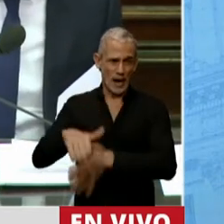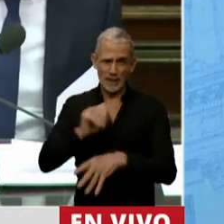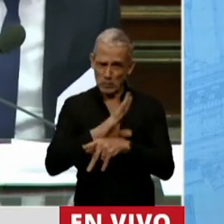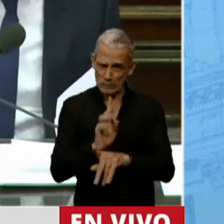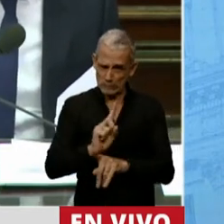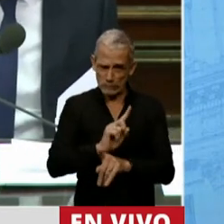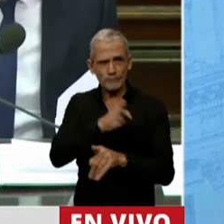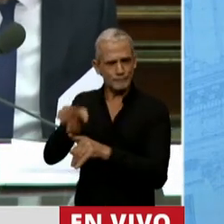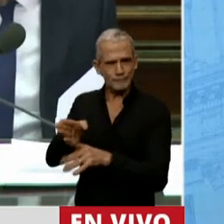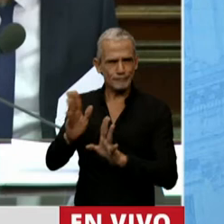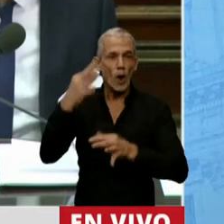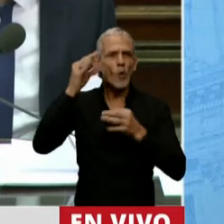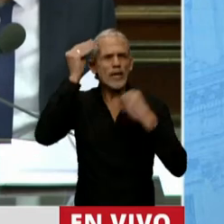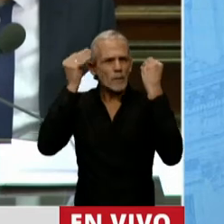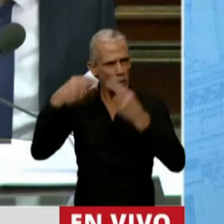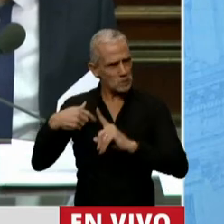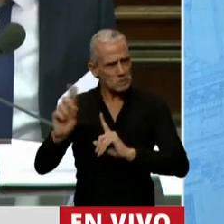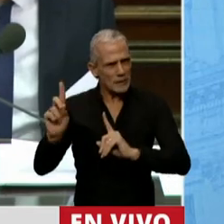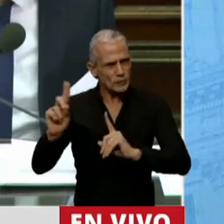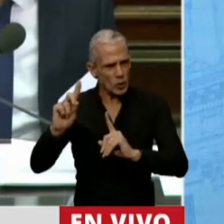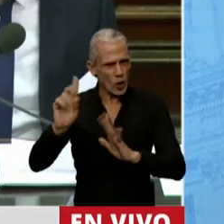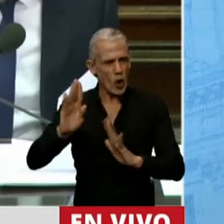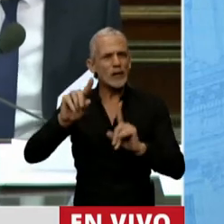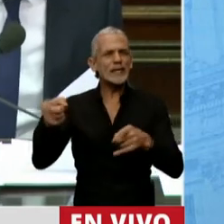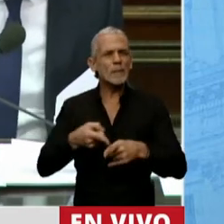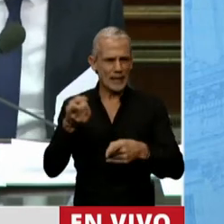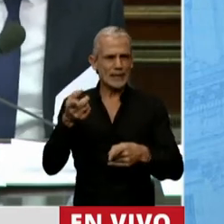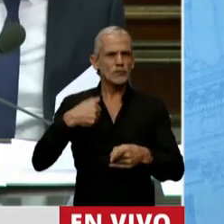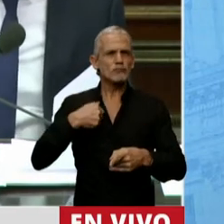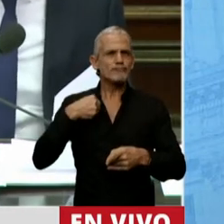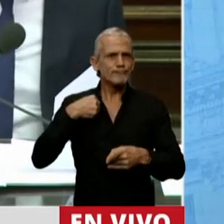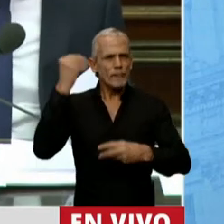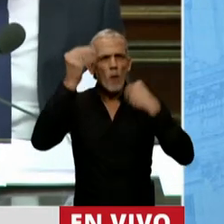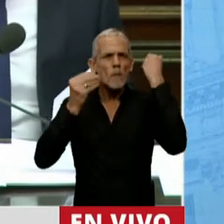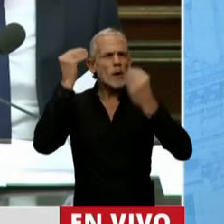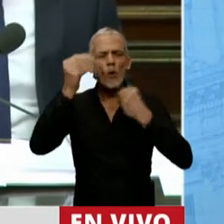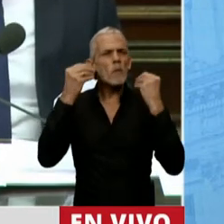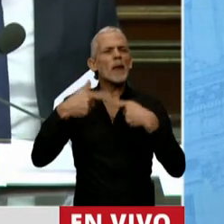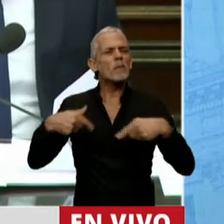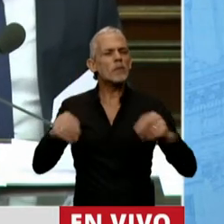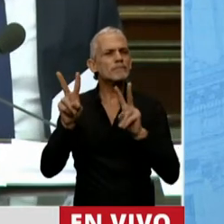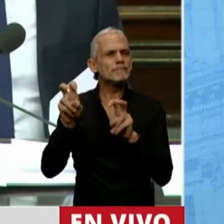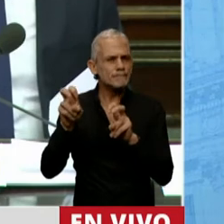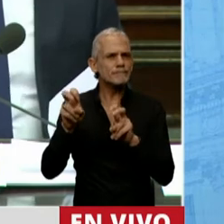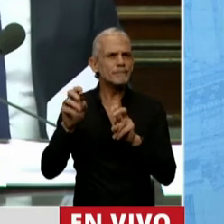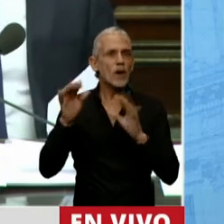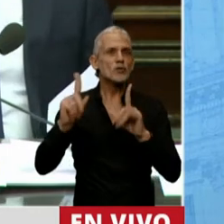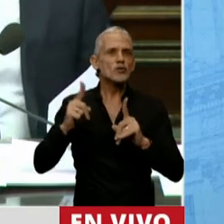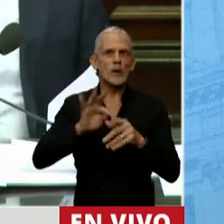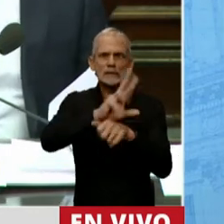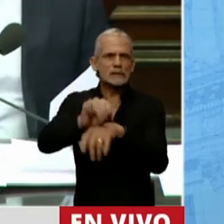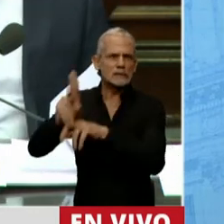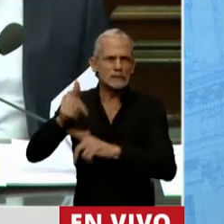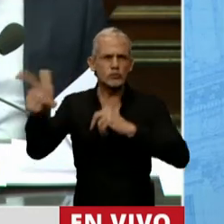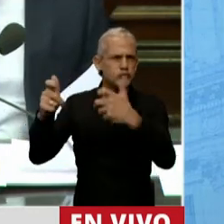Esta no es mi única preocupación, señor Jefe de Gabinete. Estoy muy preocupada por la ola de inseguridad que